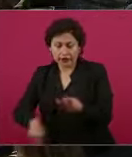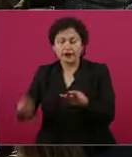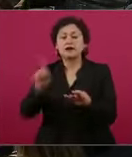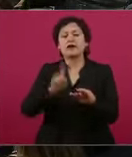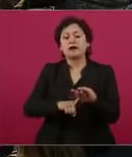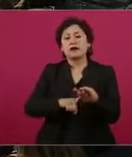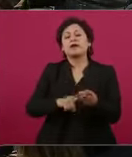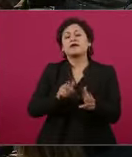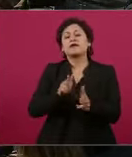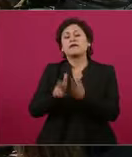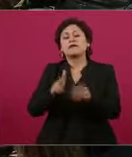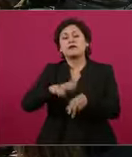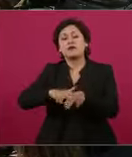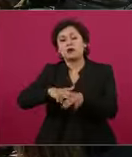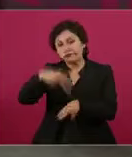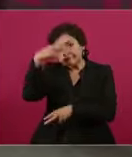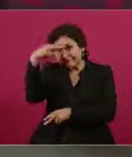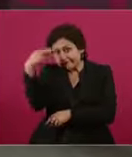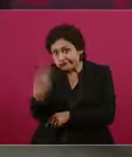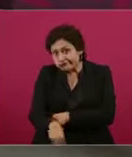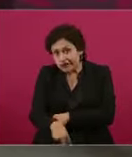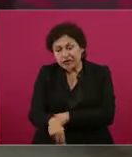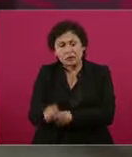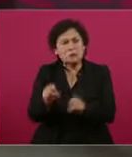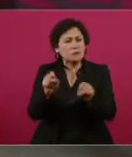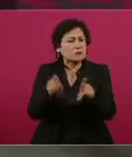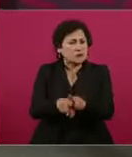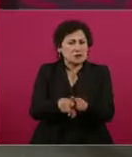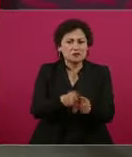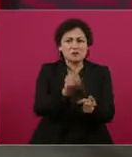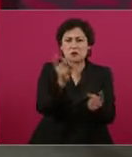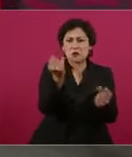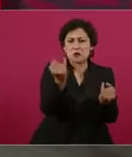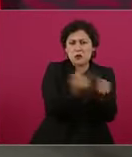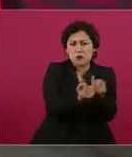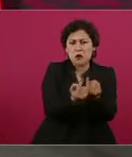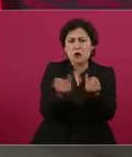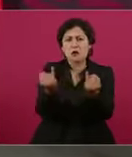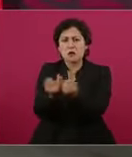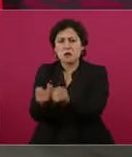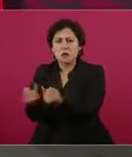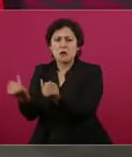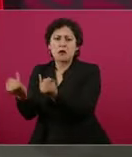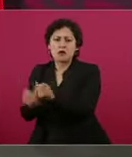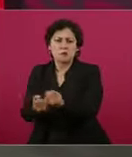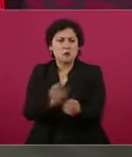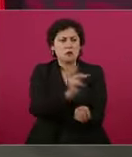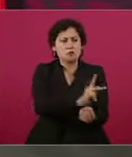todos los que padecieron